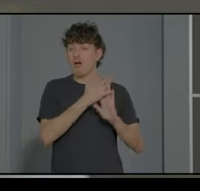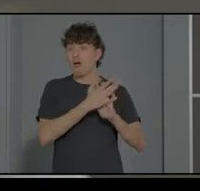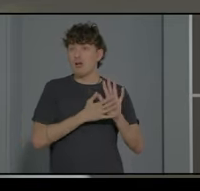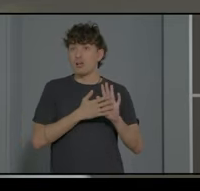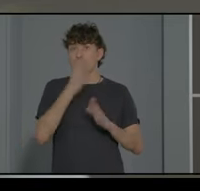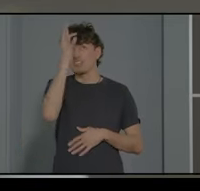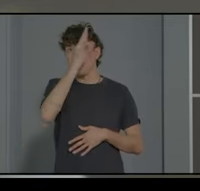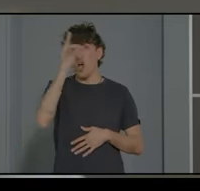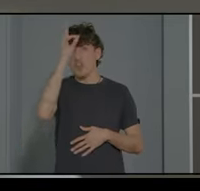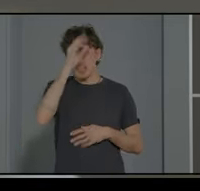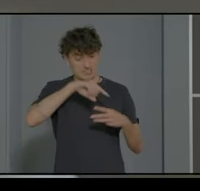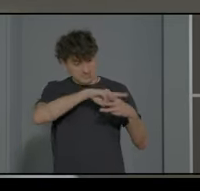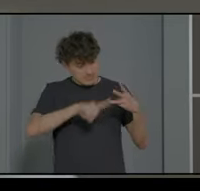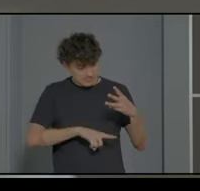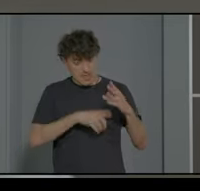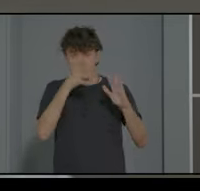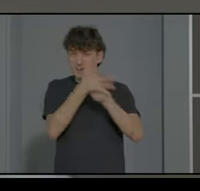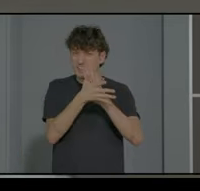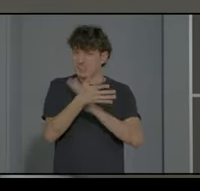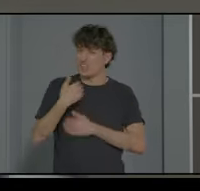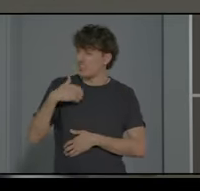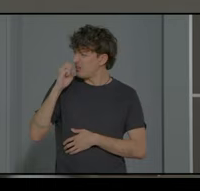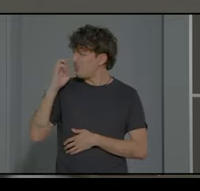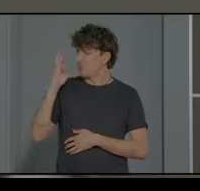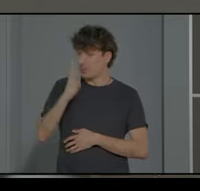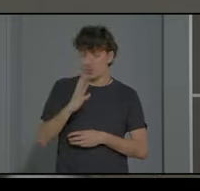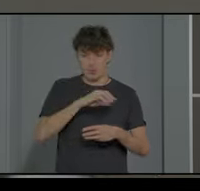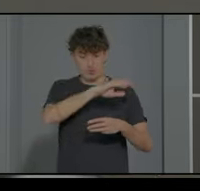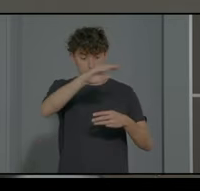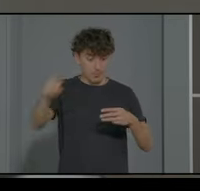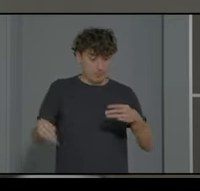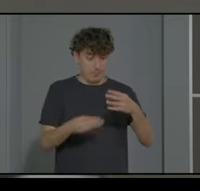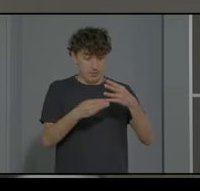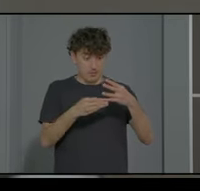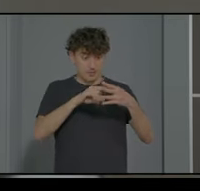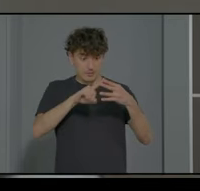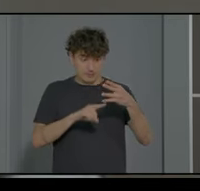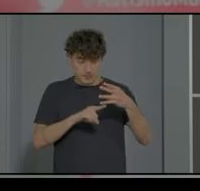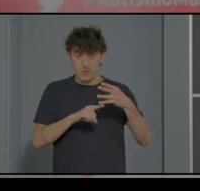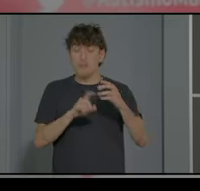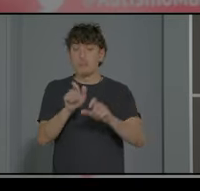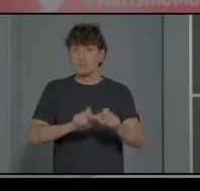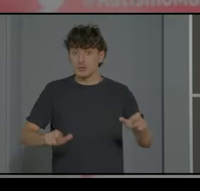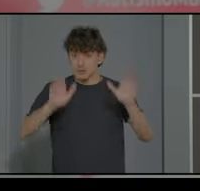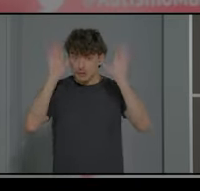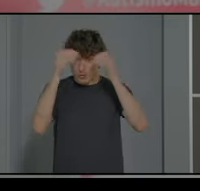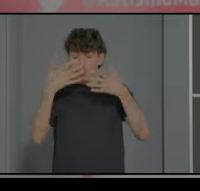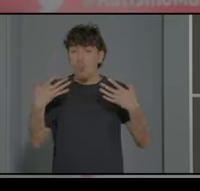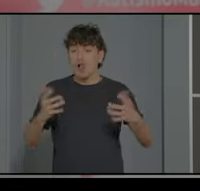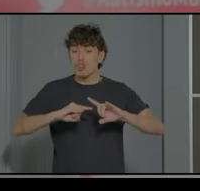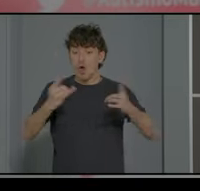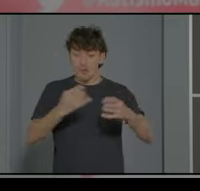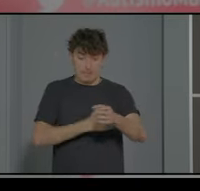teorías explicativas ya desde hace unos cuantos años ha surgido una cuarta desarrollada por personas con TEA y es la teoría de la doble empatía.